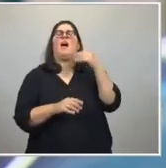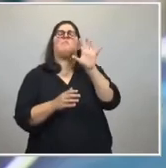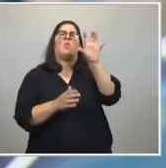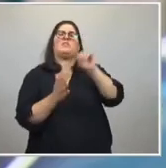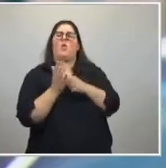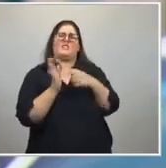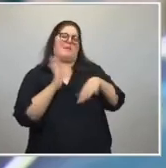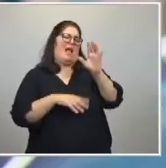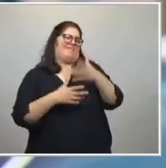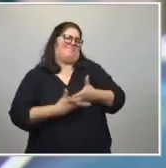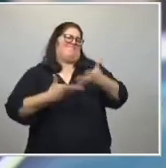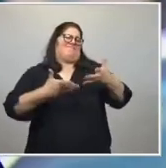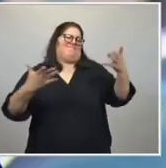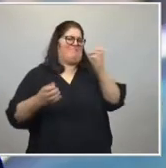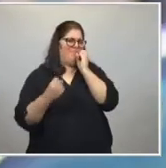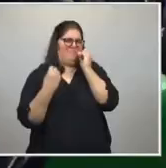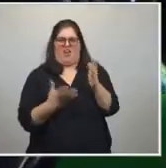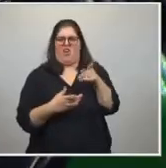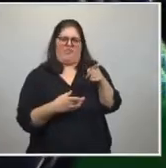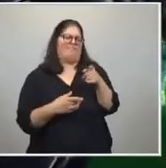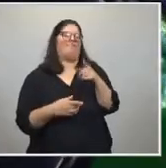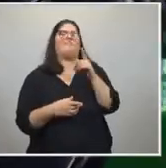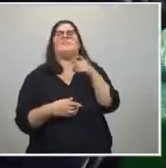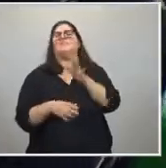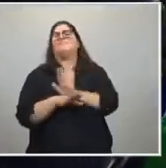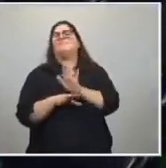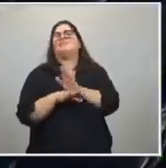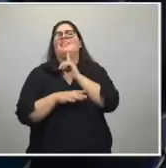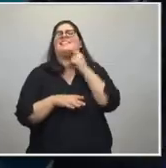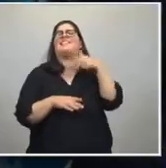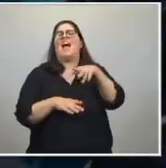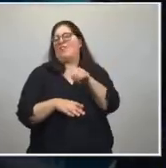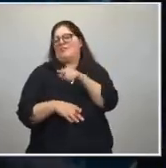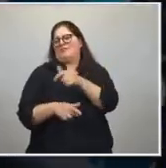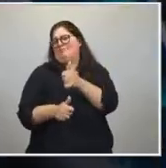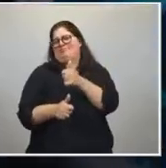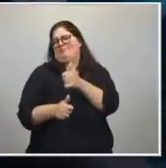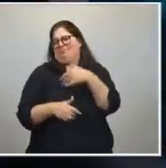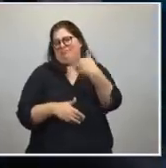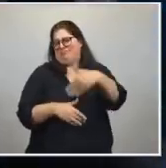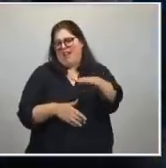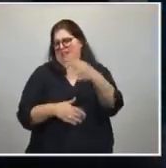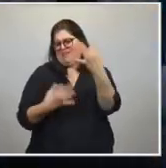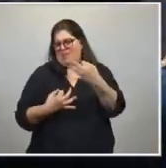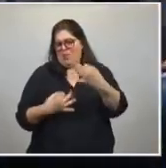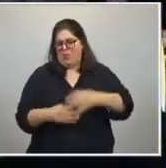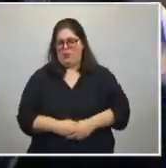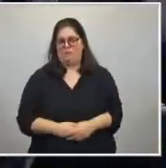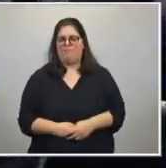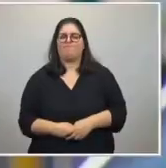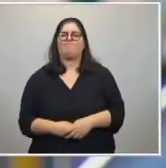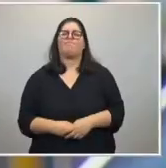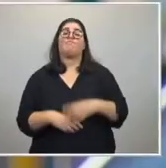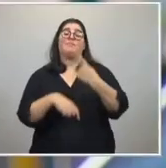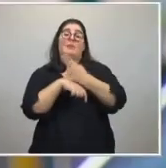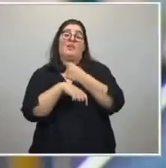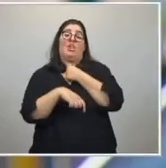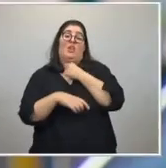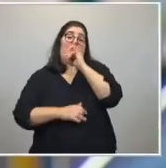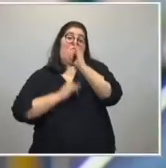Así que lo vas a hacer muy bien, Tano, estoy seguro. Yo quiero primero